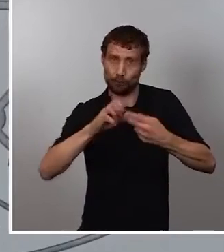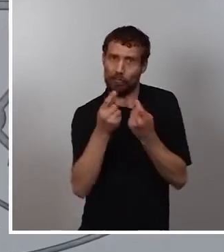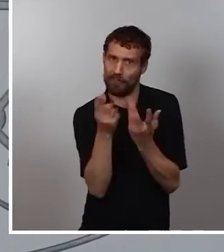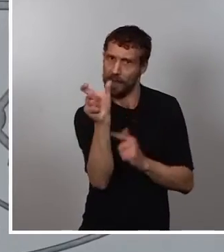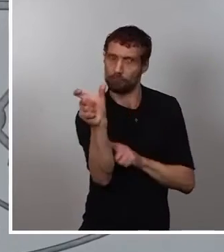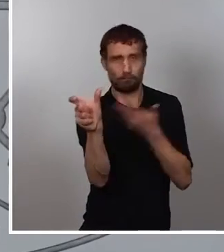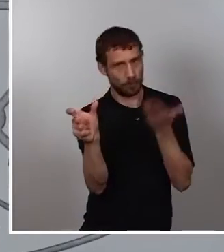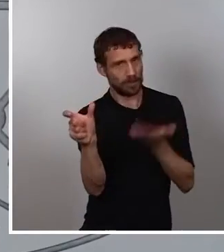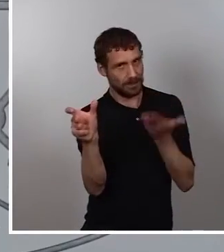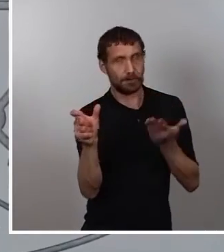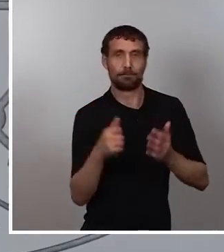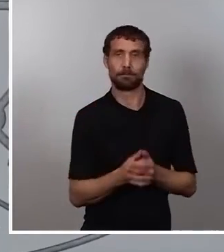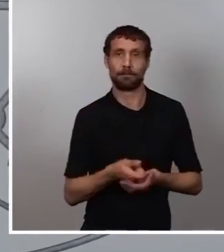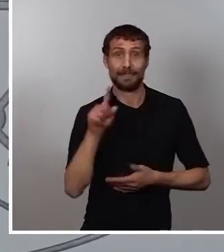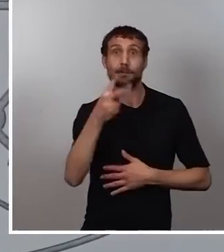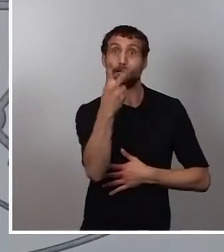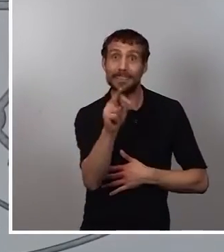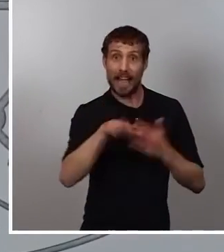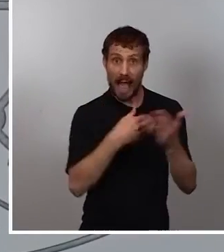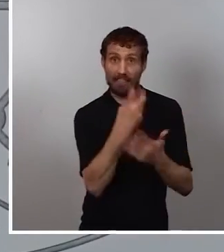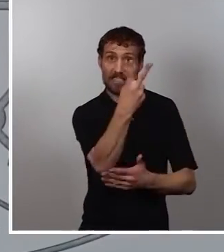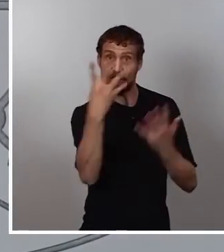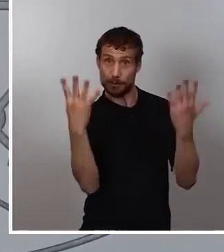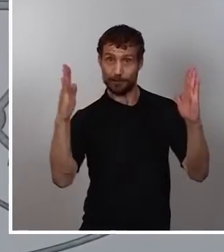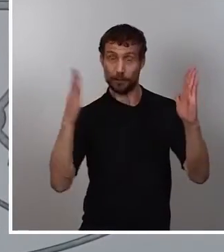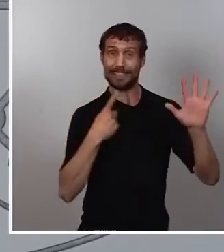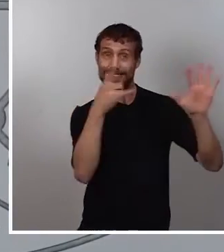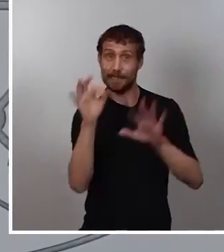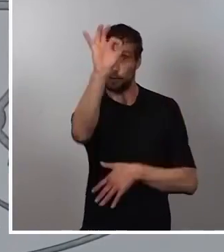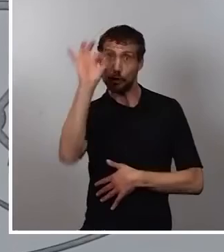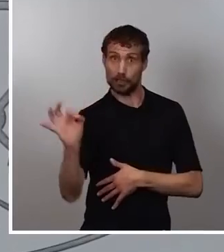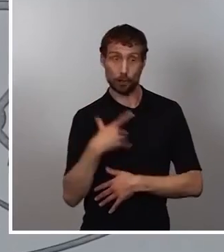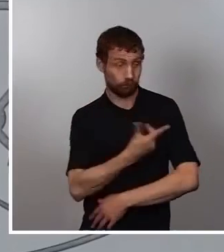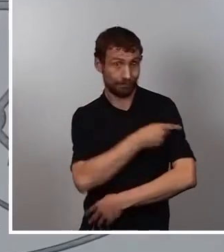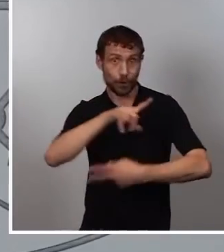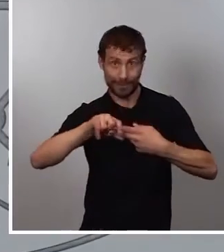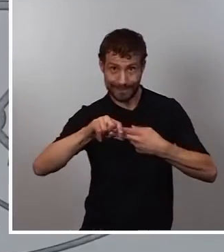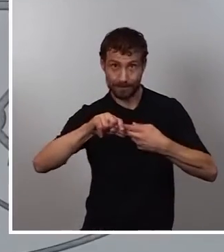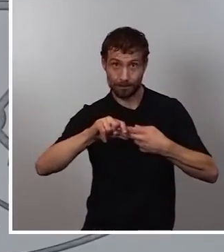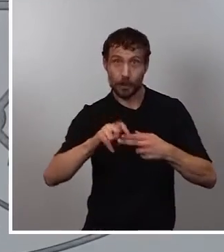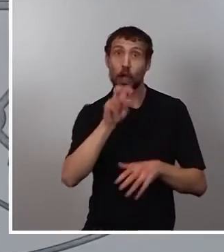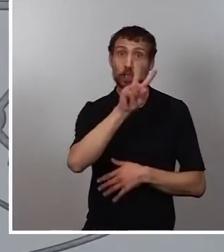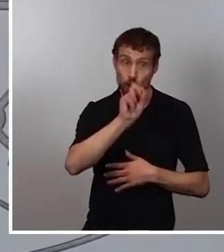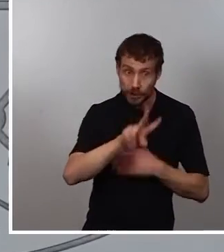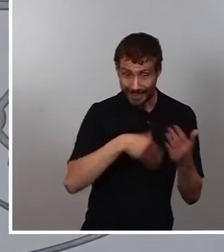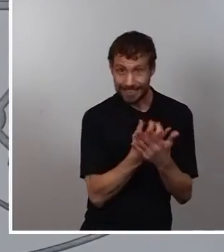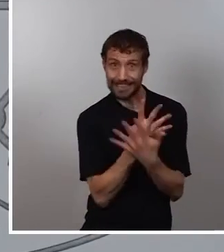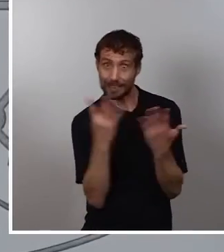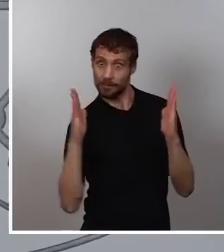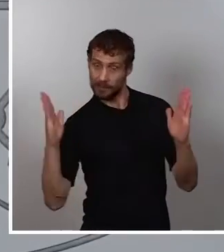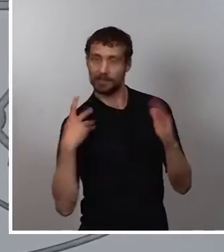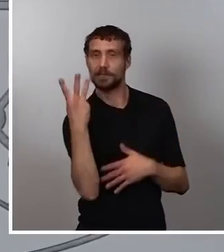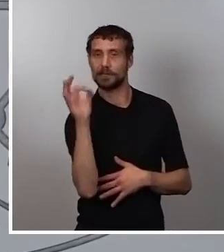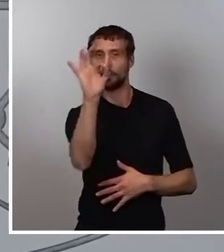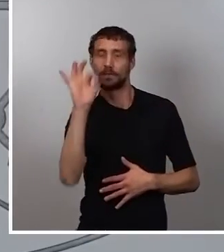en el tramo 20 a 29 un 60% con pauta completa. Y en el caso de 12 a 19 años un 30% ya de pauta